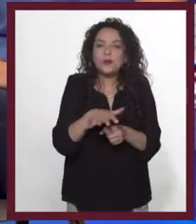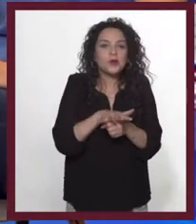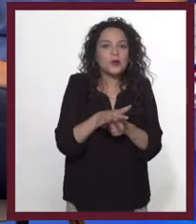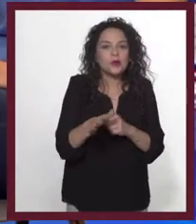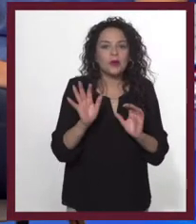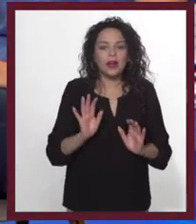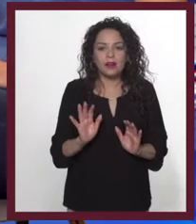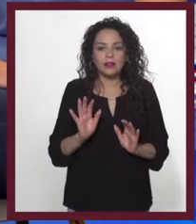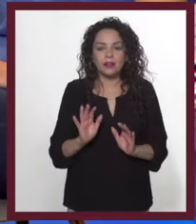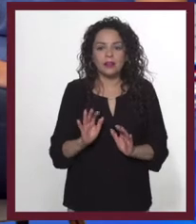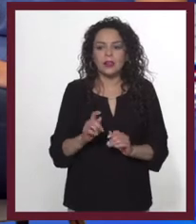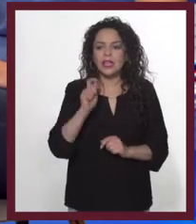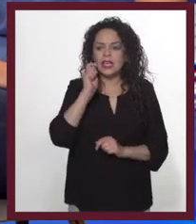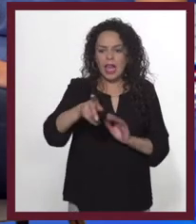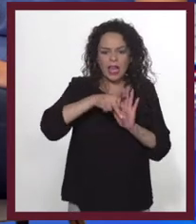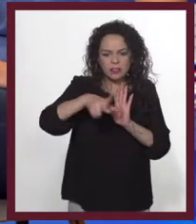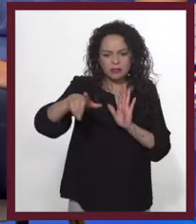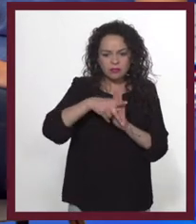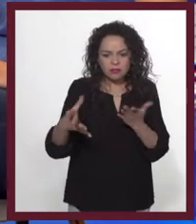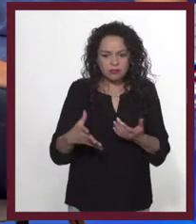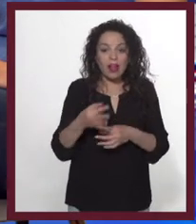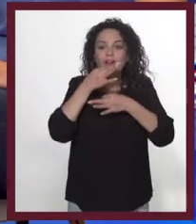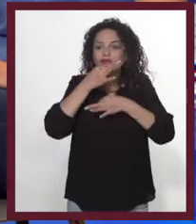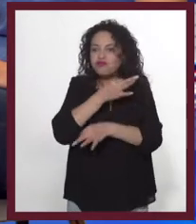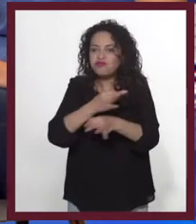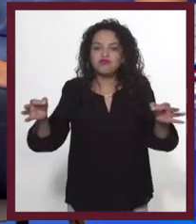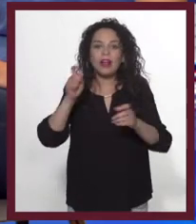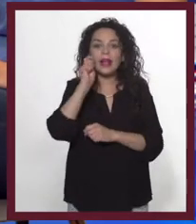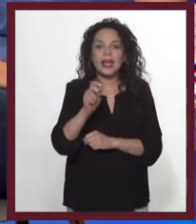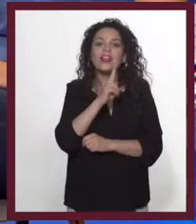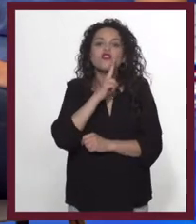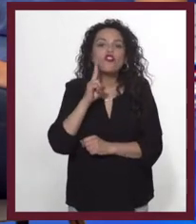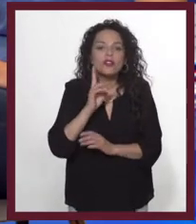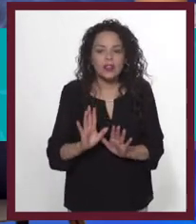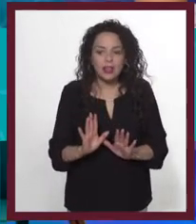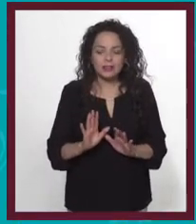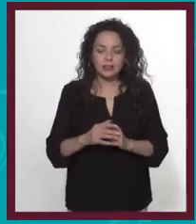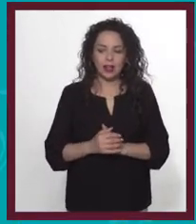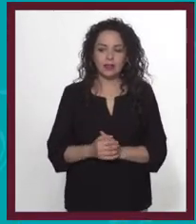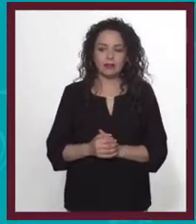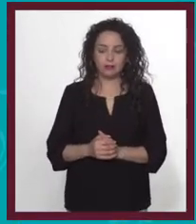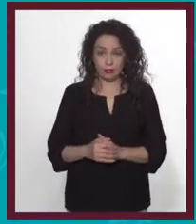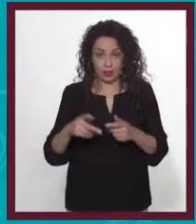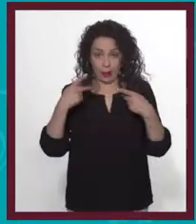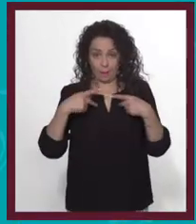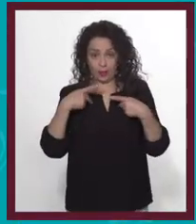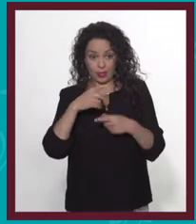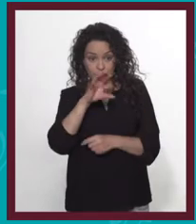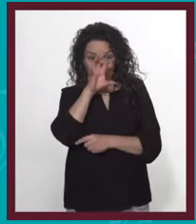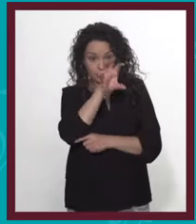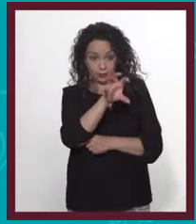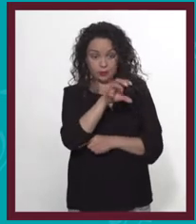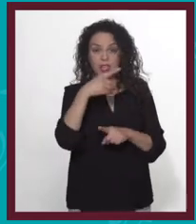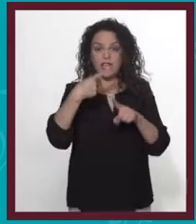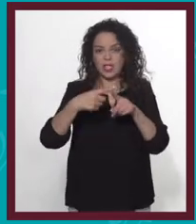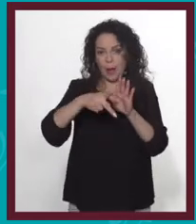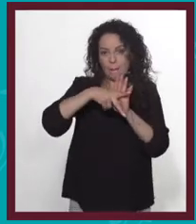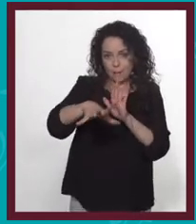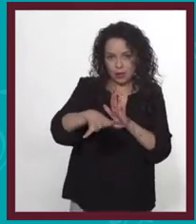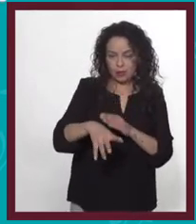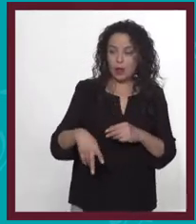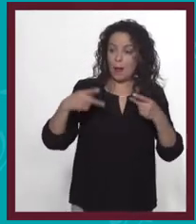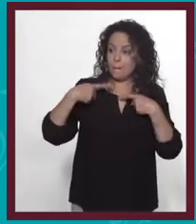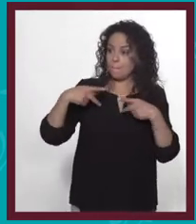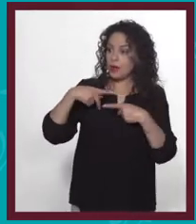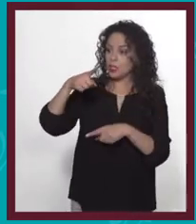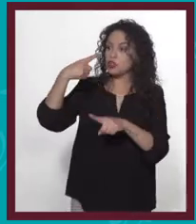por ejemplo, lo que el fin del periodismo es difundir hechos noticiosos. En este caso, el emisor es el anunciante, el